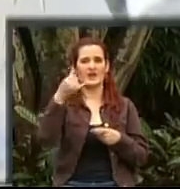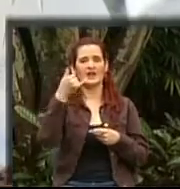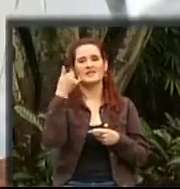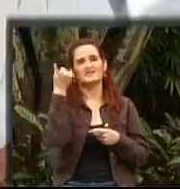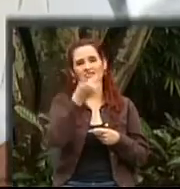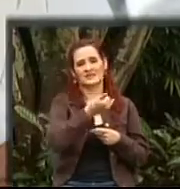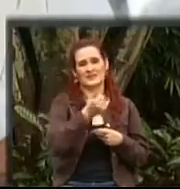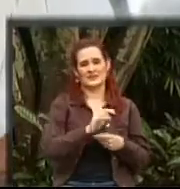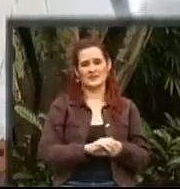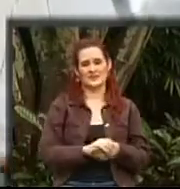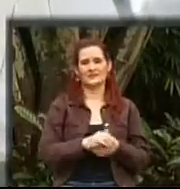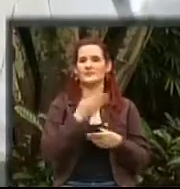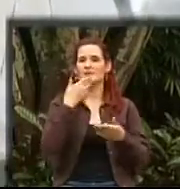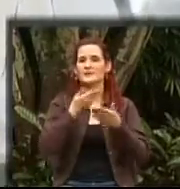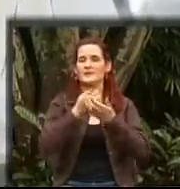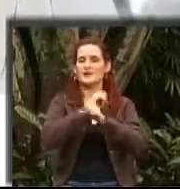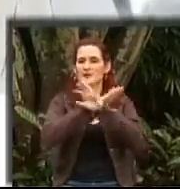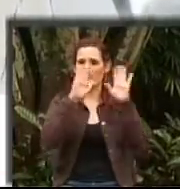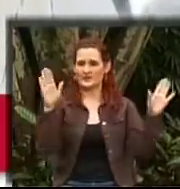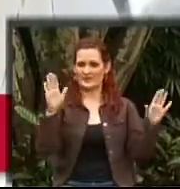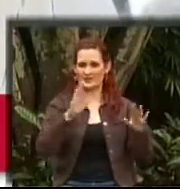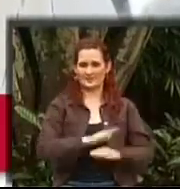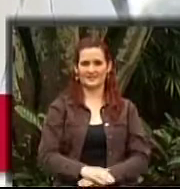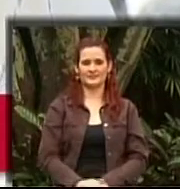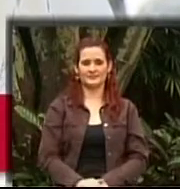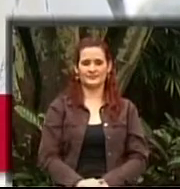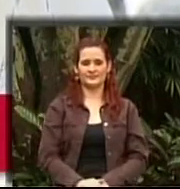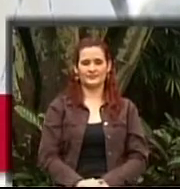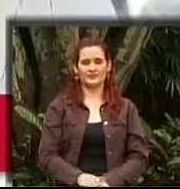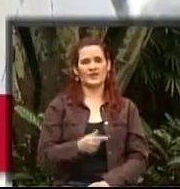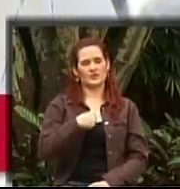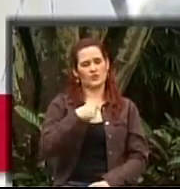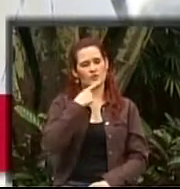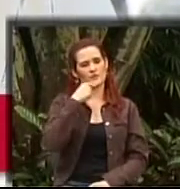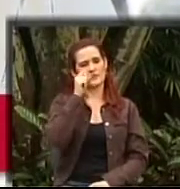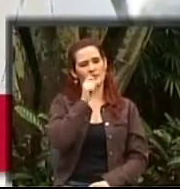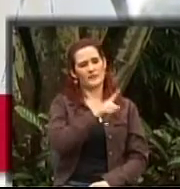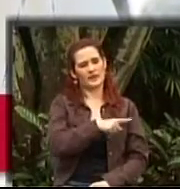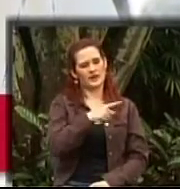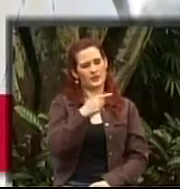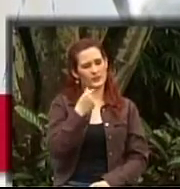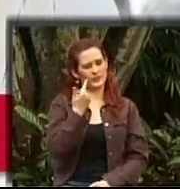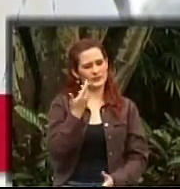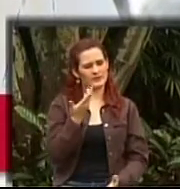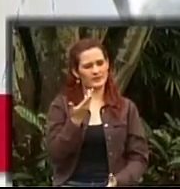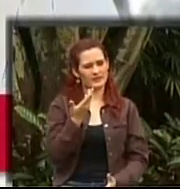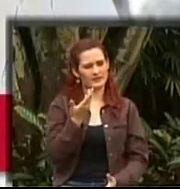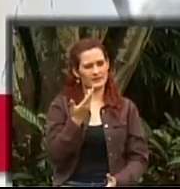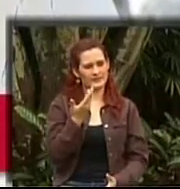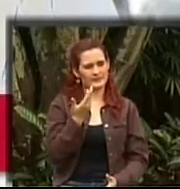Edwin. Muy buenos días. Con una preguntita que me inquieta bastante.